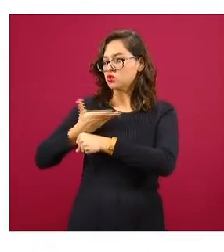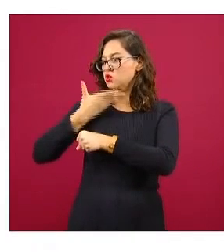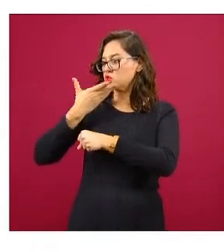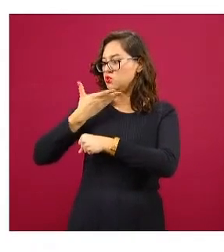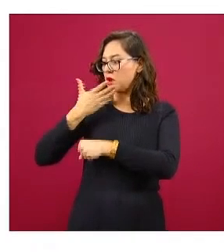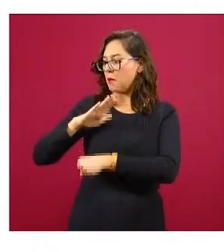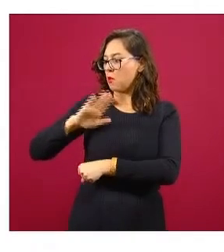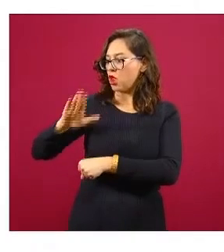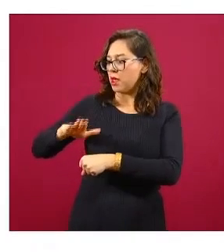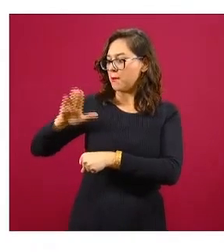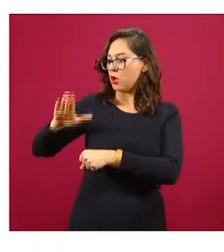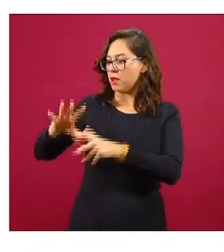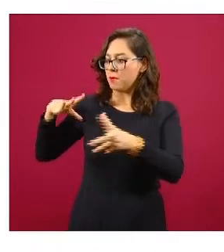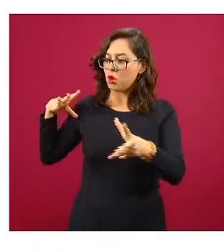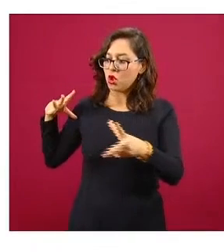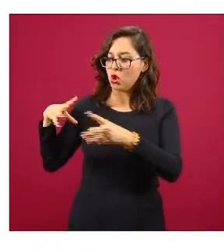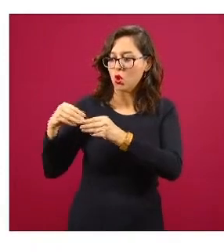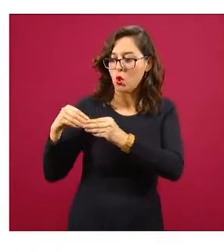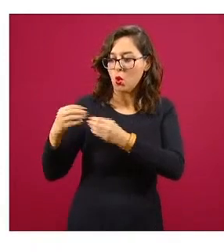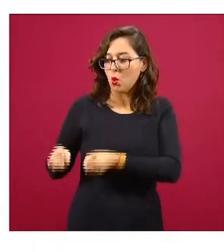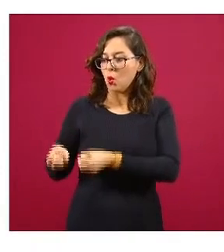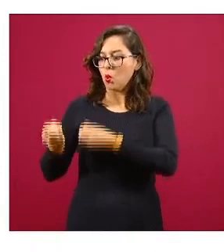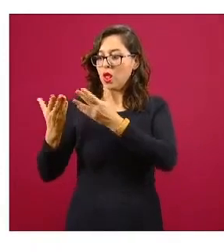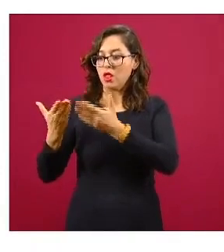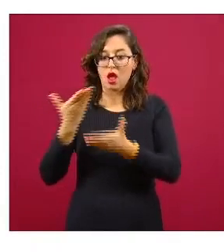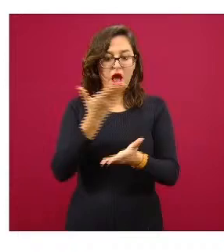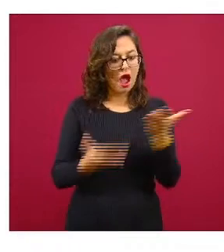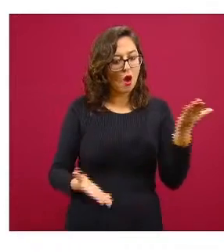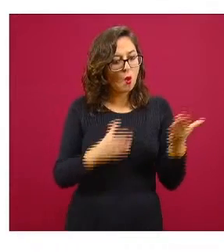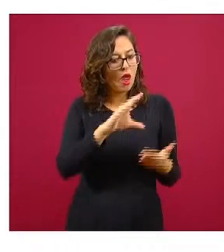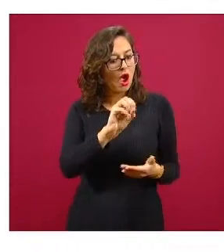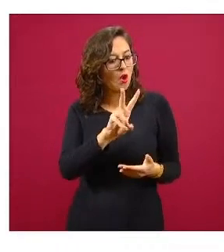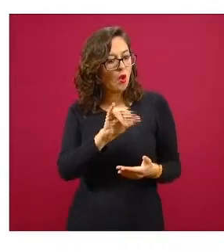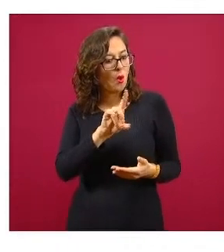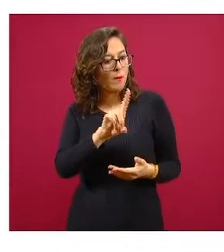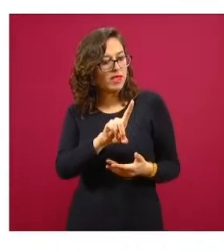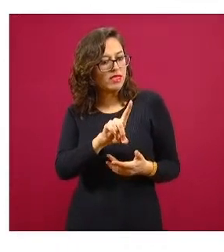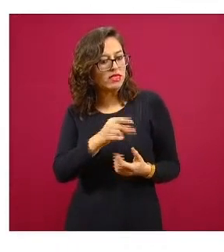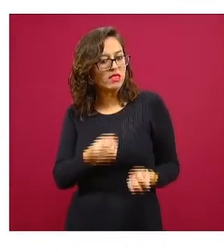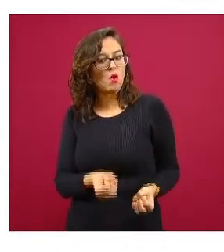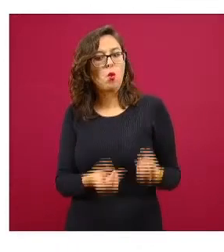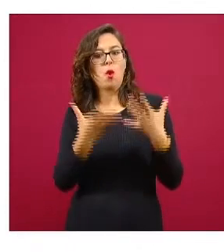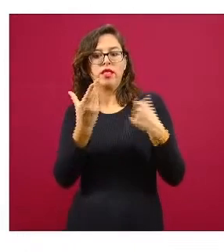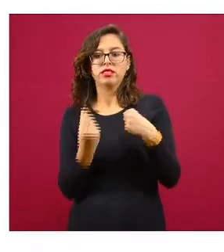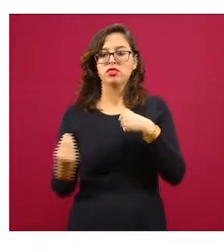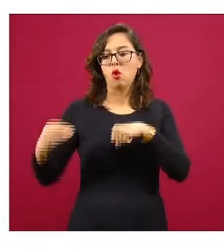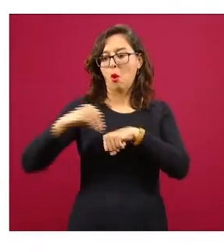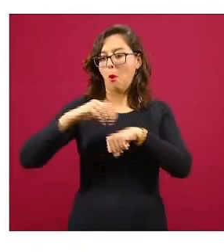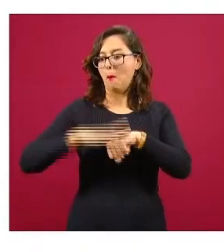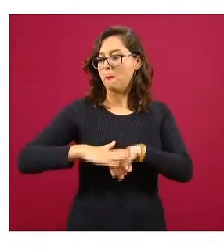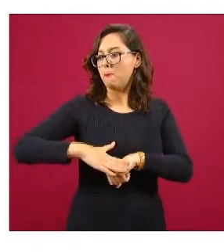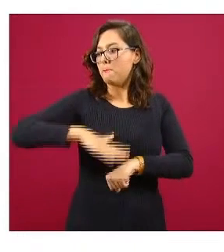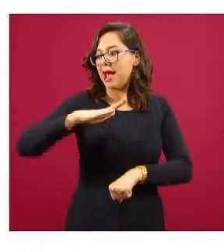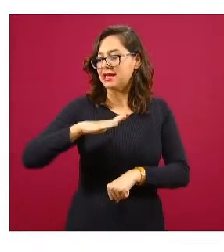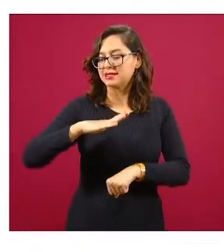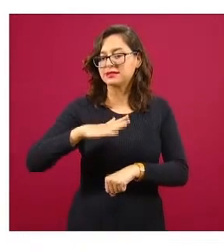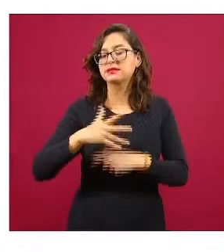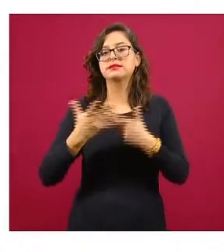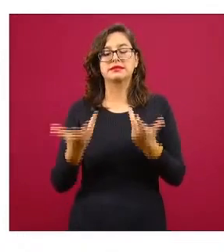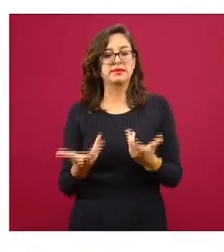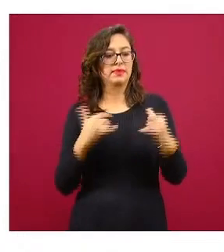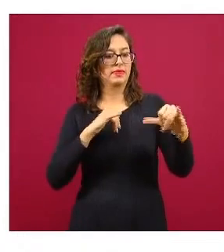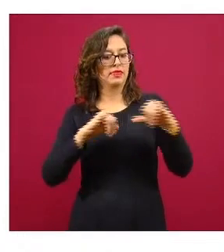nuevamente ahí directa o indirectamente por COVID en zonas geográficas, regiones,